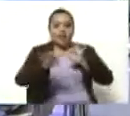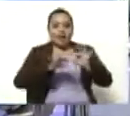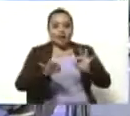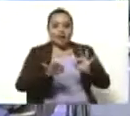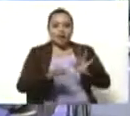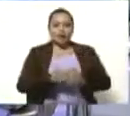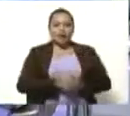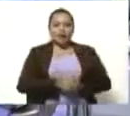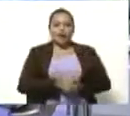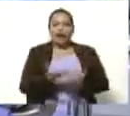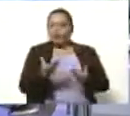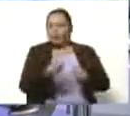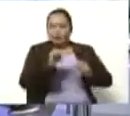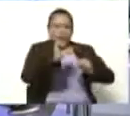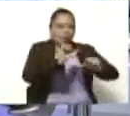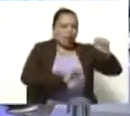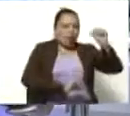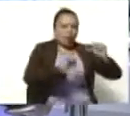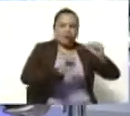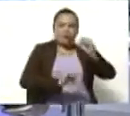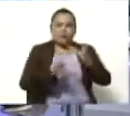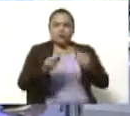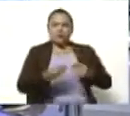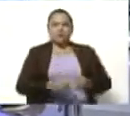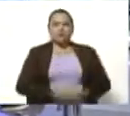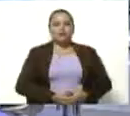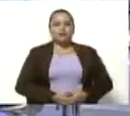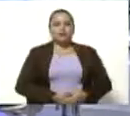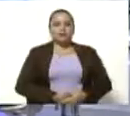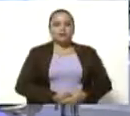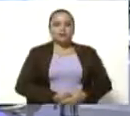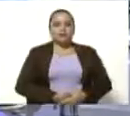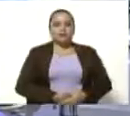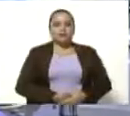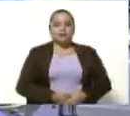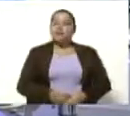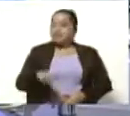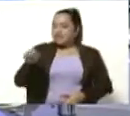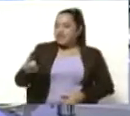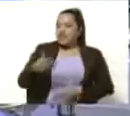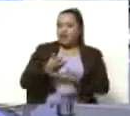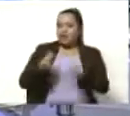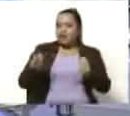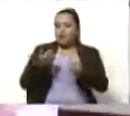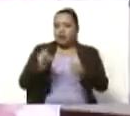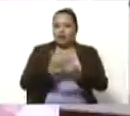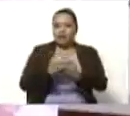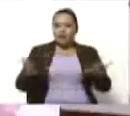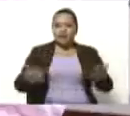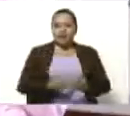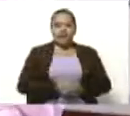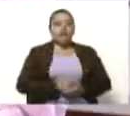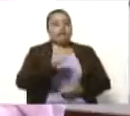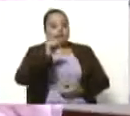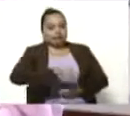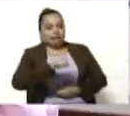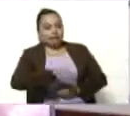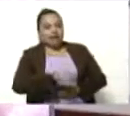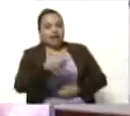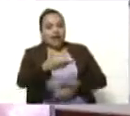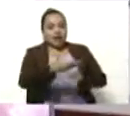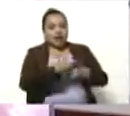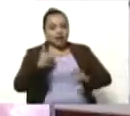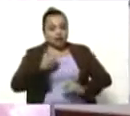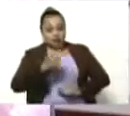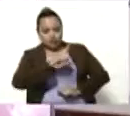es menciones en todo. O aquí no hay quien no pueda participar. Exactamente. Incluso tú me preguntabas antes de entrar